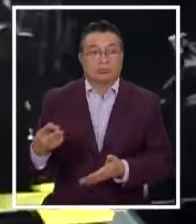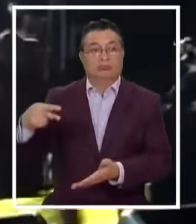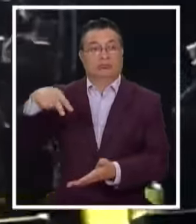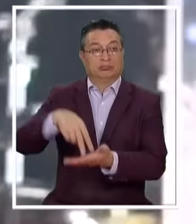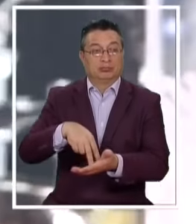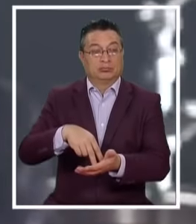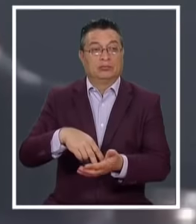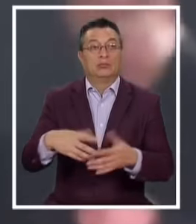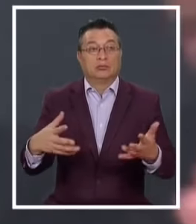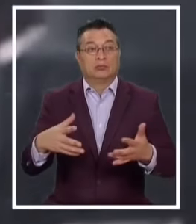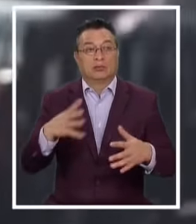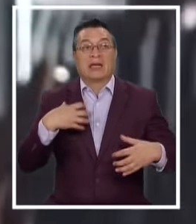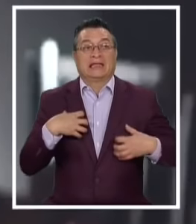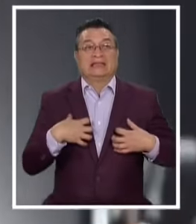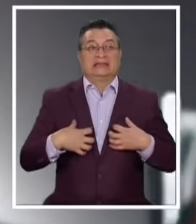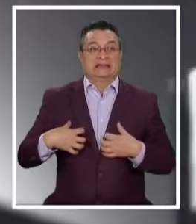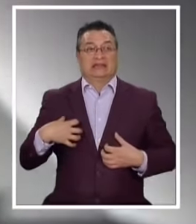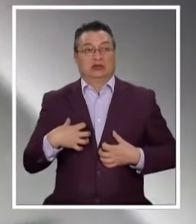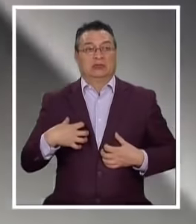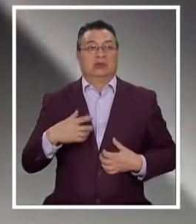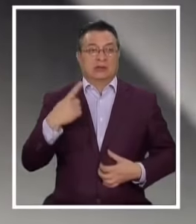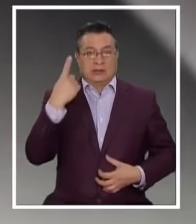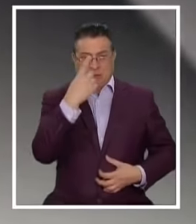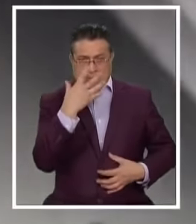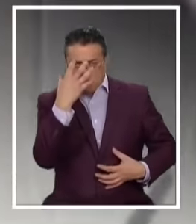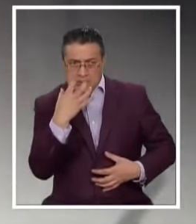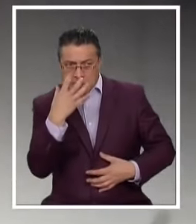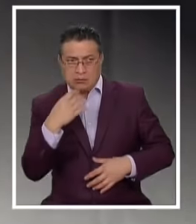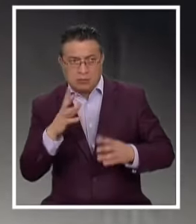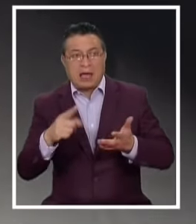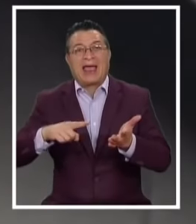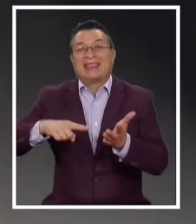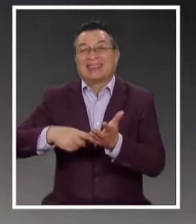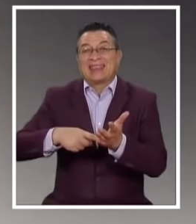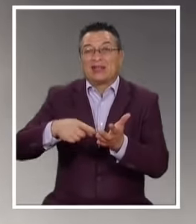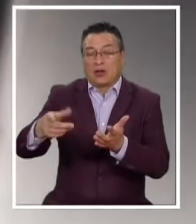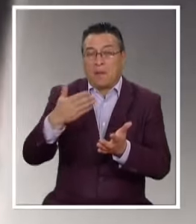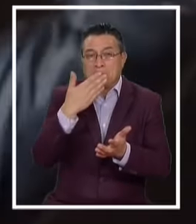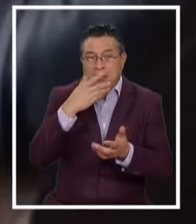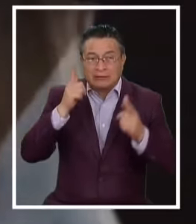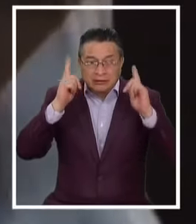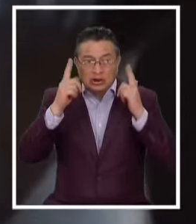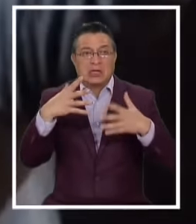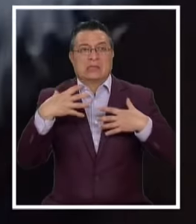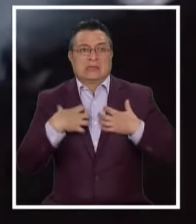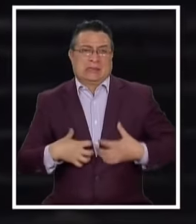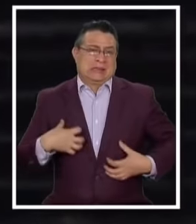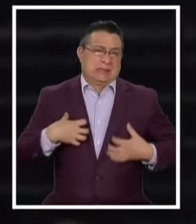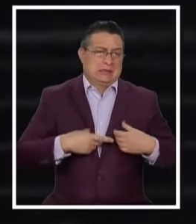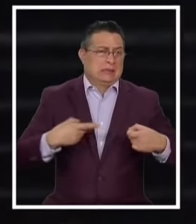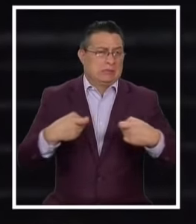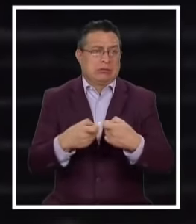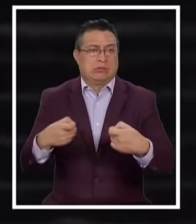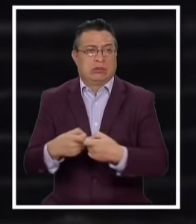escenario Abiertamente incómodo Molesto Especialmente Con los técnicos Encargados del sonido De sus presentaciones